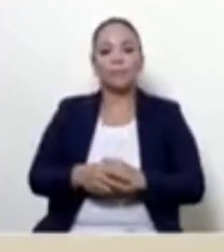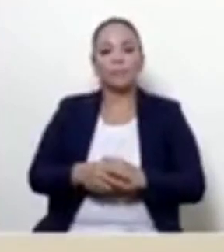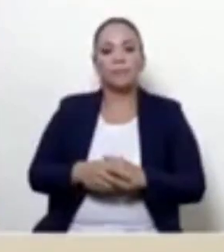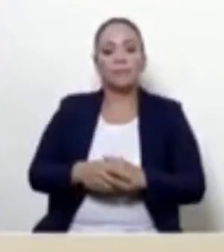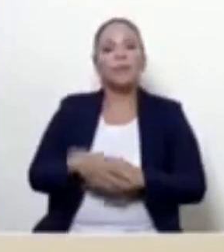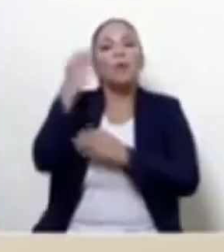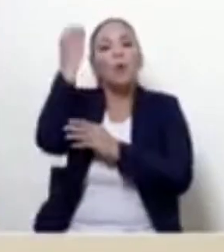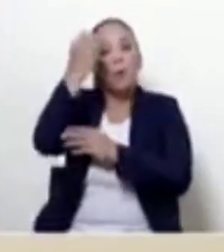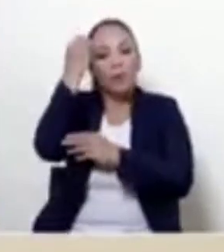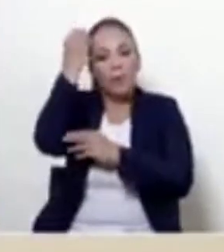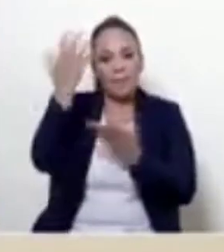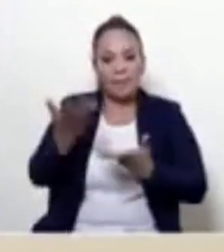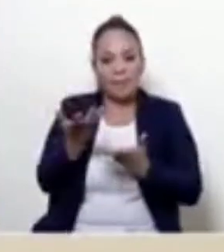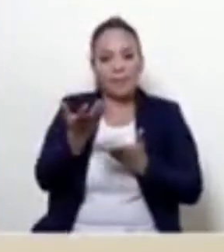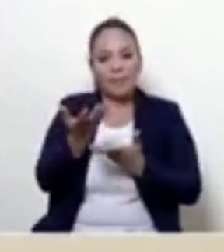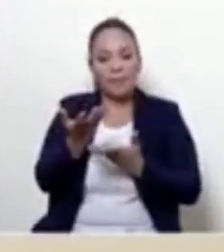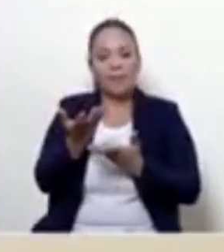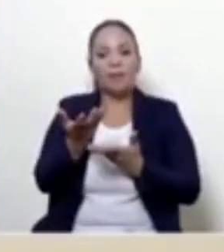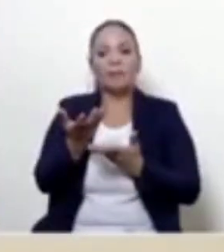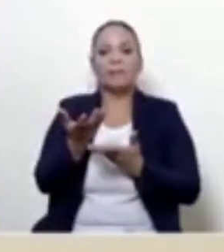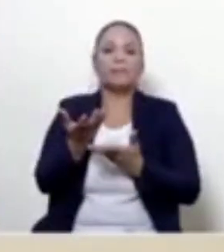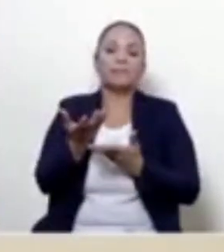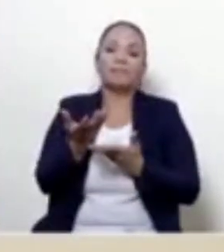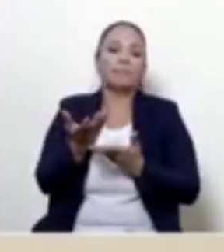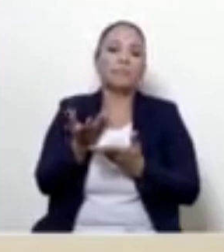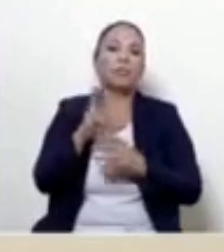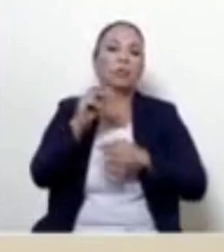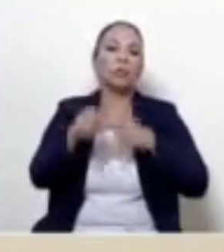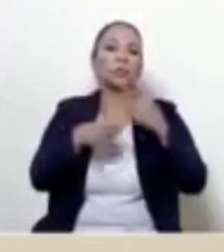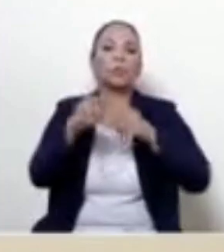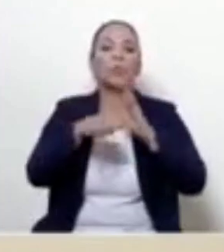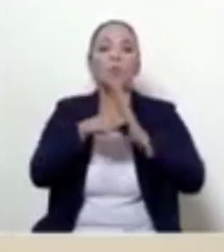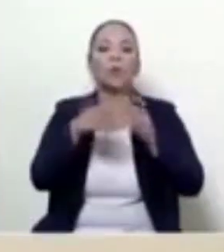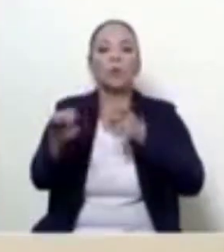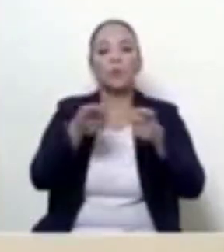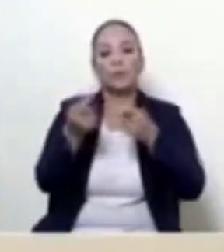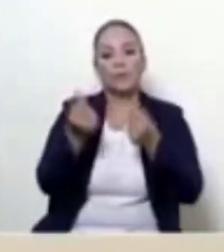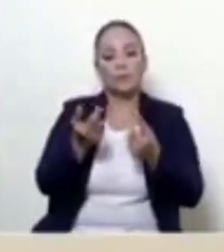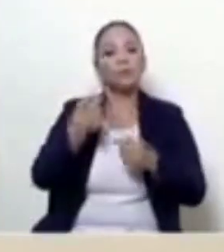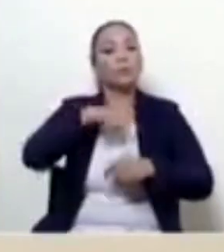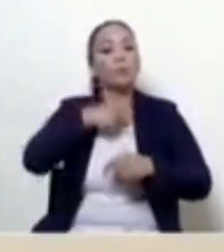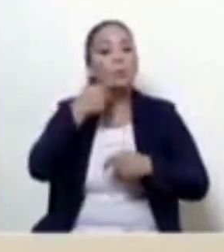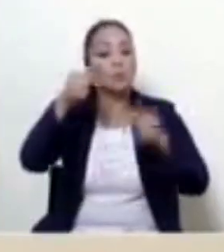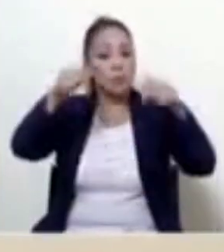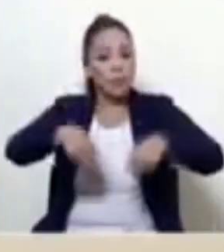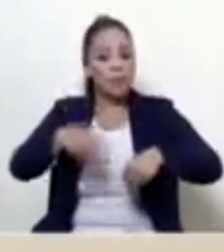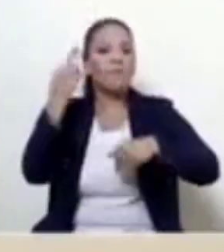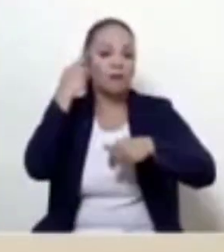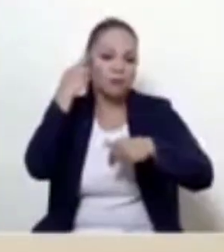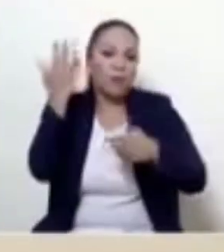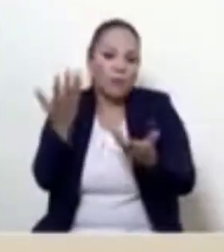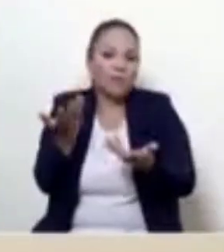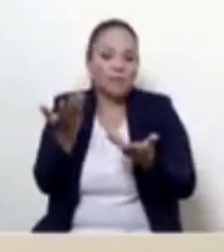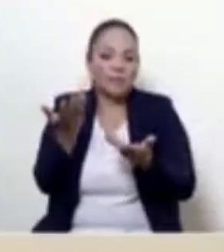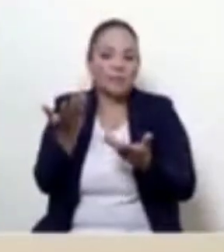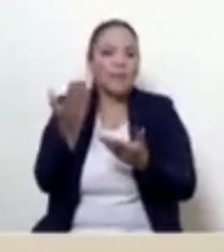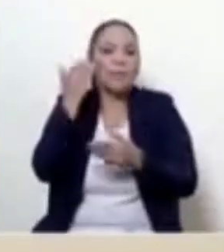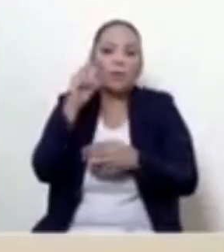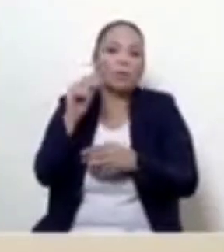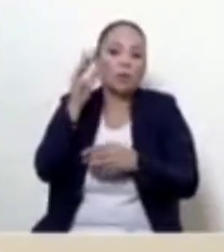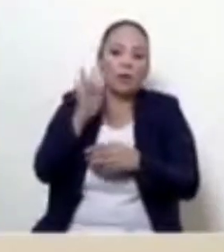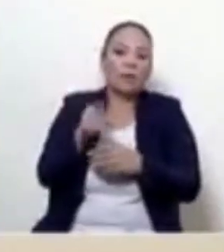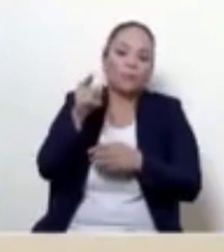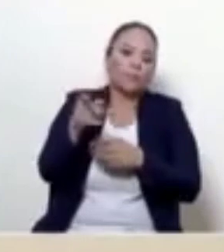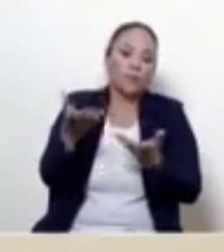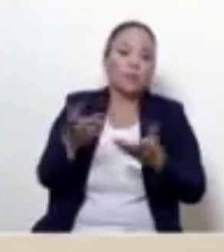Evidentemente, tampoco vamos a un modelo de regulación de precios, porque hemos dicho acá las razones y por qué no creemos en eso.